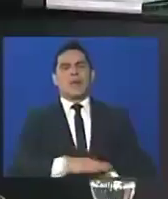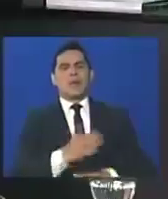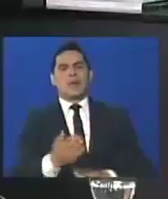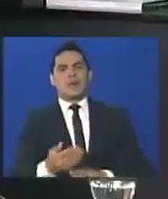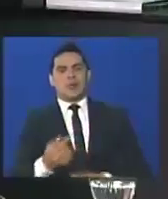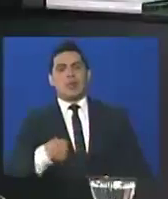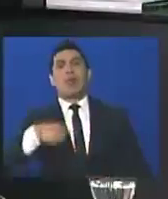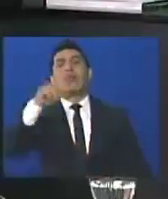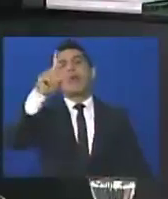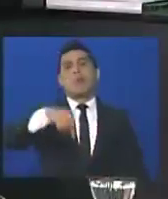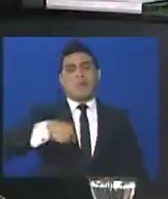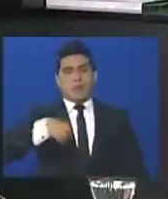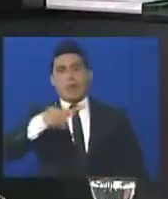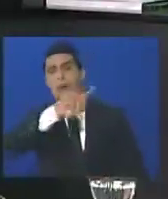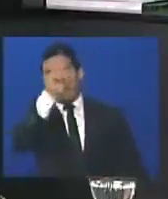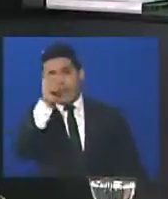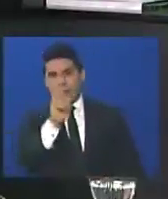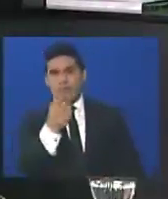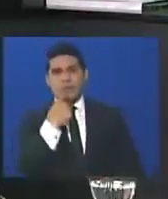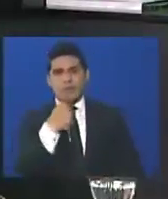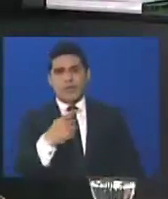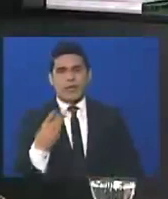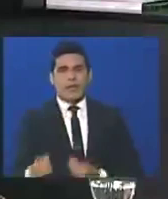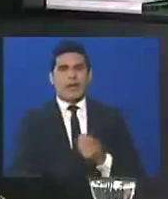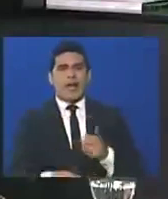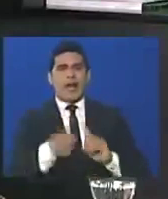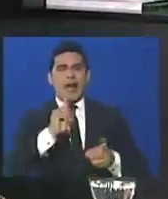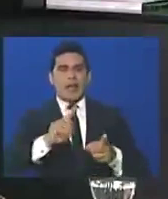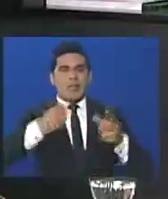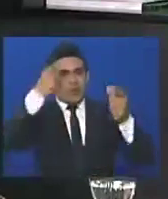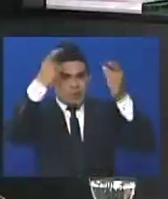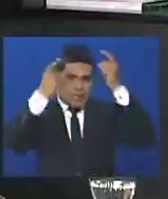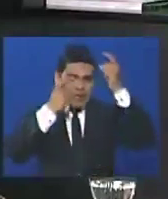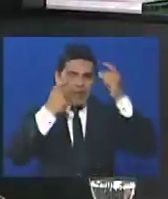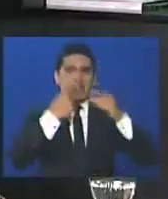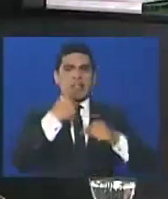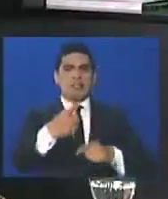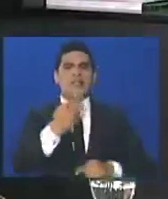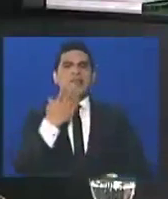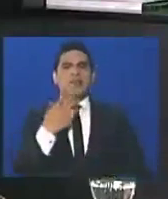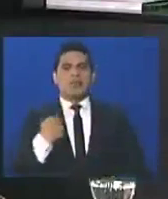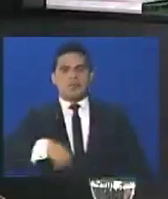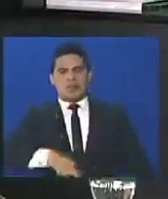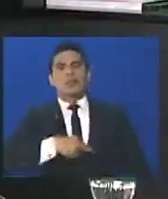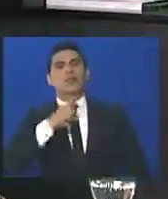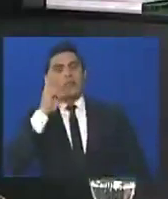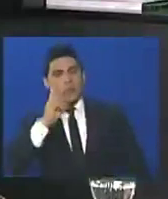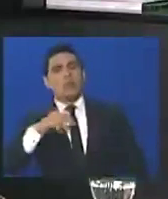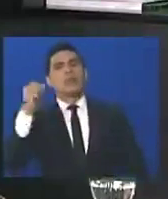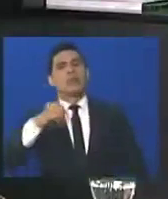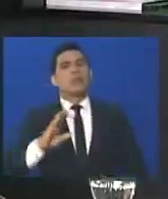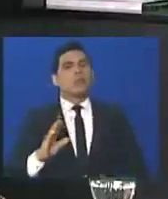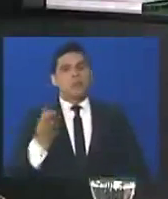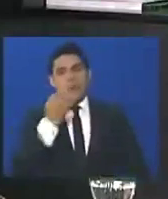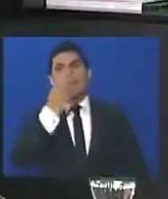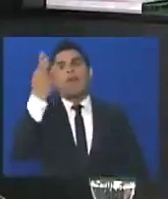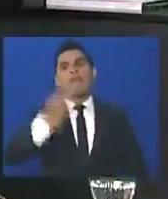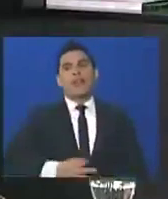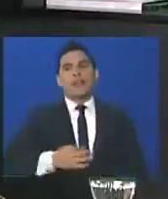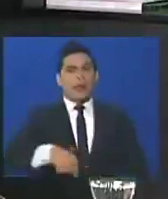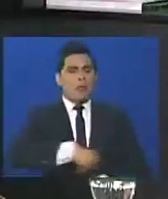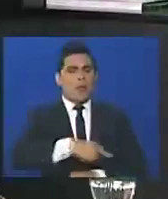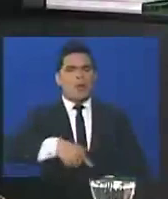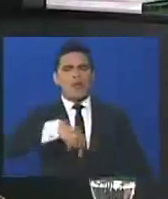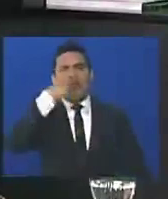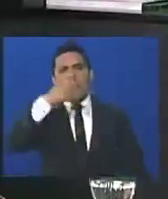preguntar también, o sea, aquí, algunos chavistas me dijeron, mira, aquí no estamos jugando con mi quita, ¿verdad? Aquí estamos en